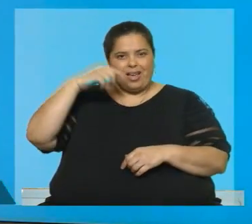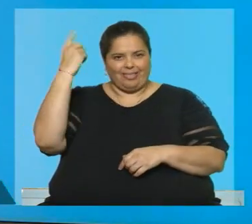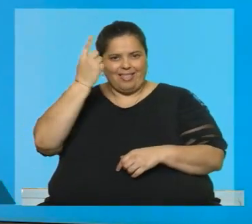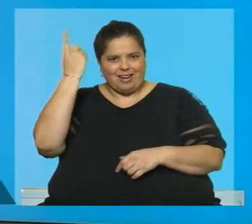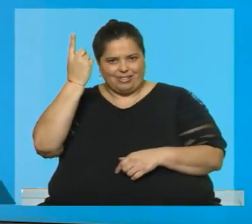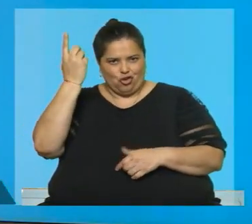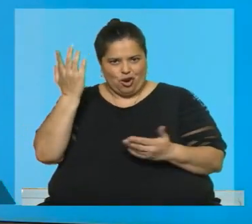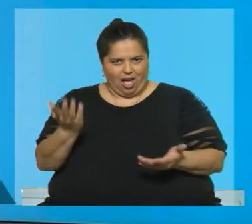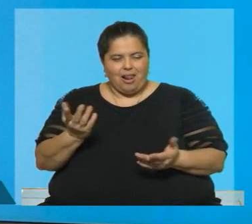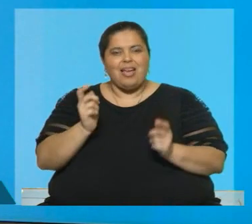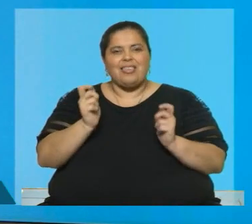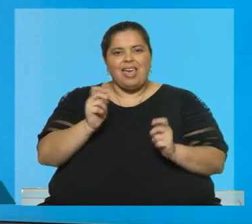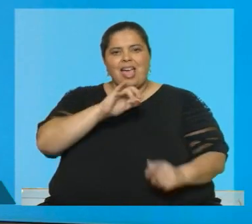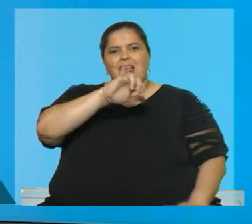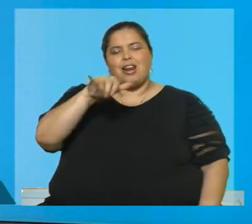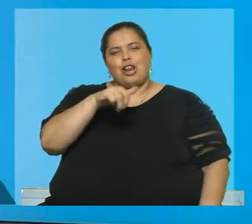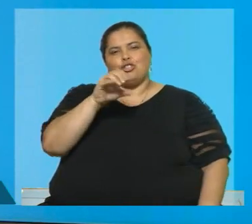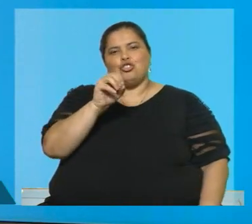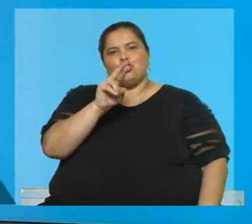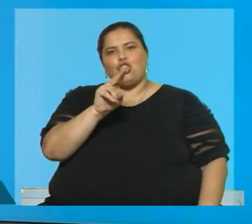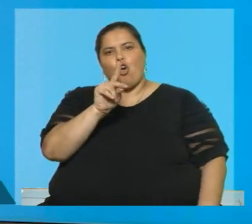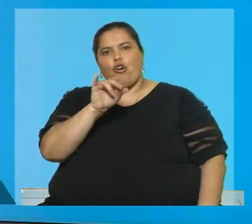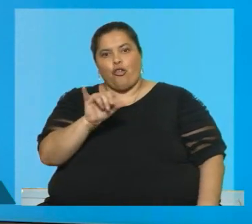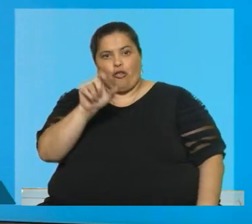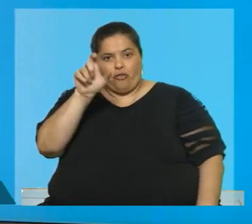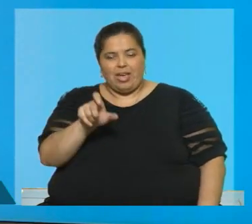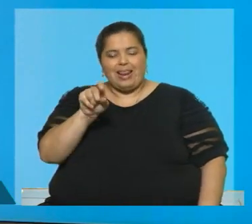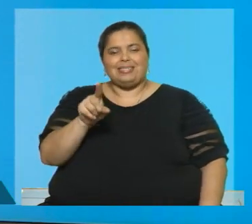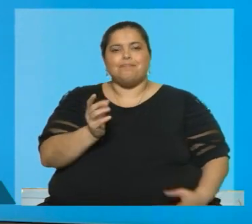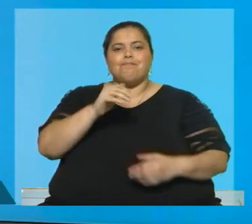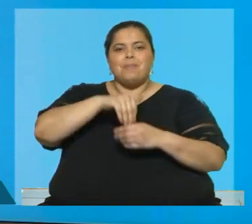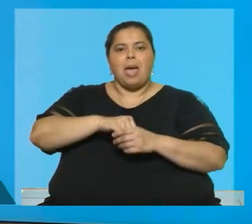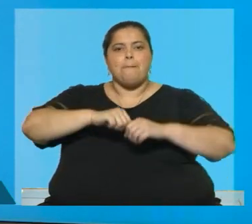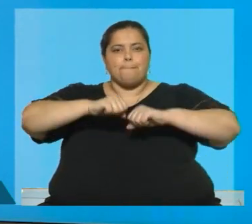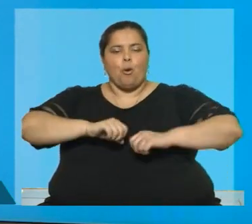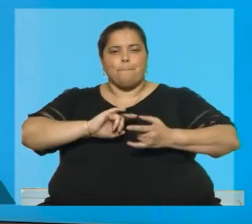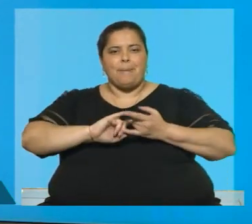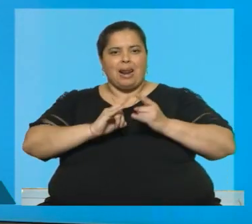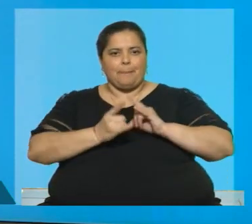Estoy hablando de Jordi Cañas, integrante del Parlamento Europeo. Se lo presentamos.